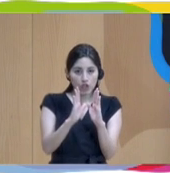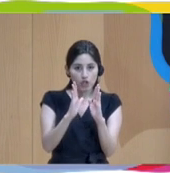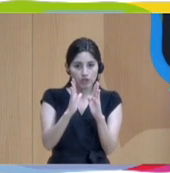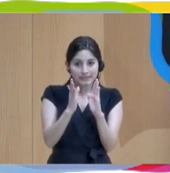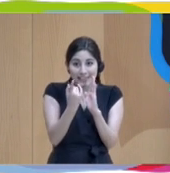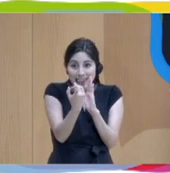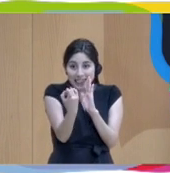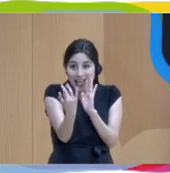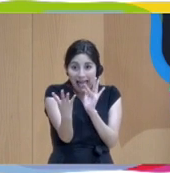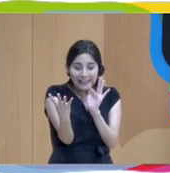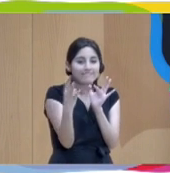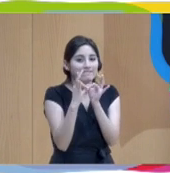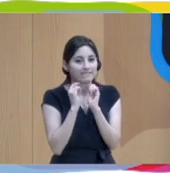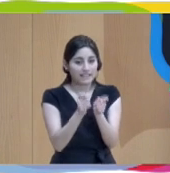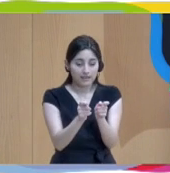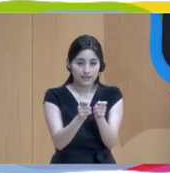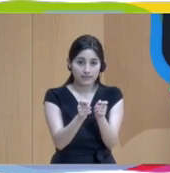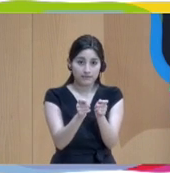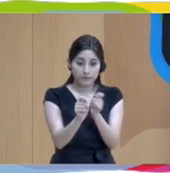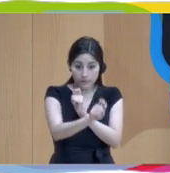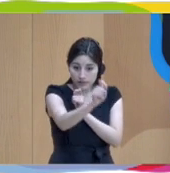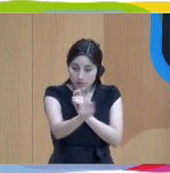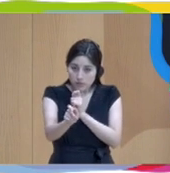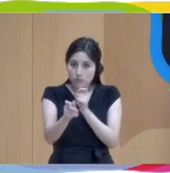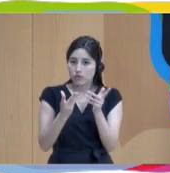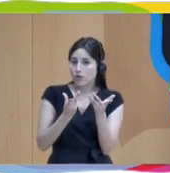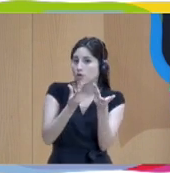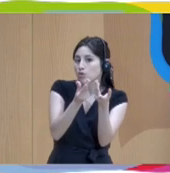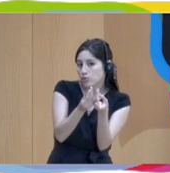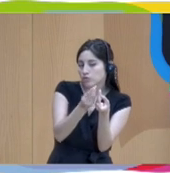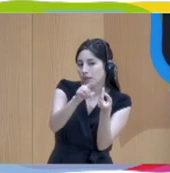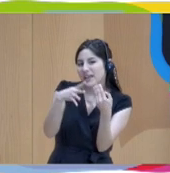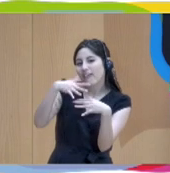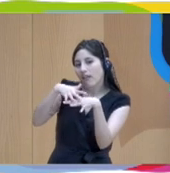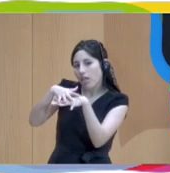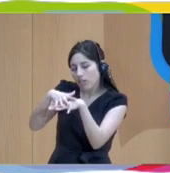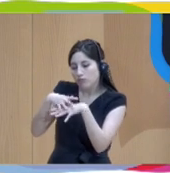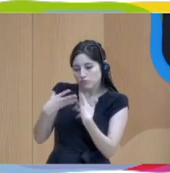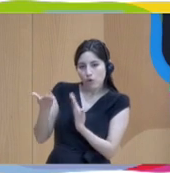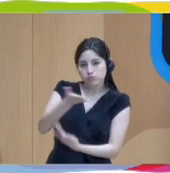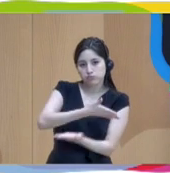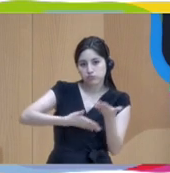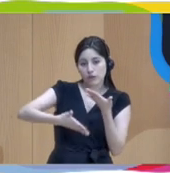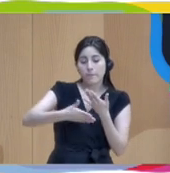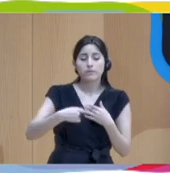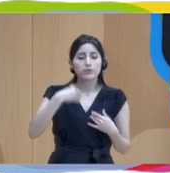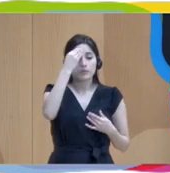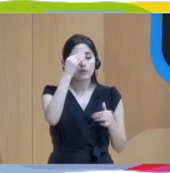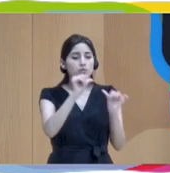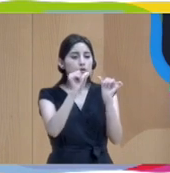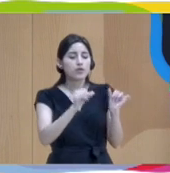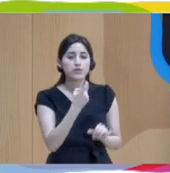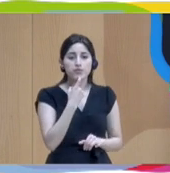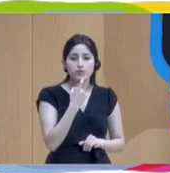necesidades. Además, sobre todo, contando con ellas, contando con sus redes. Y bueno, yo creo que el modelo, por ejemplo, finlandés y el del enfoque